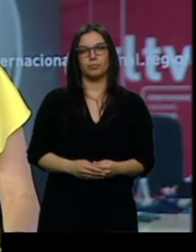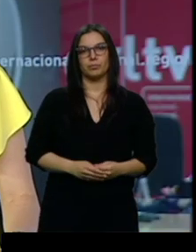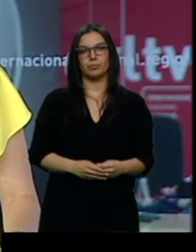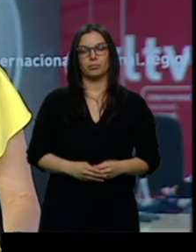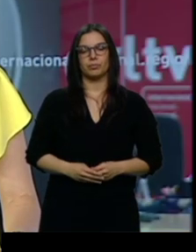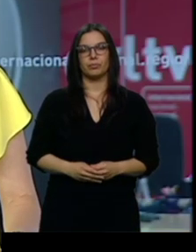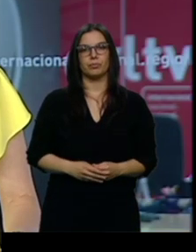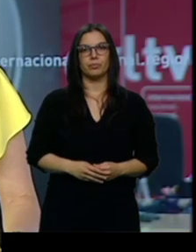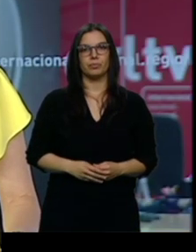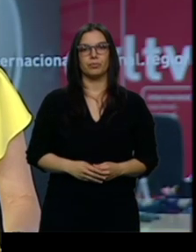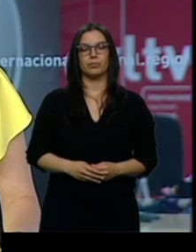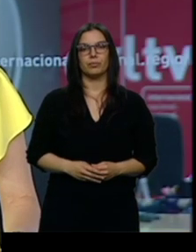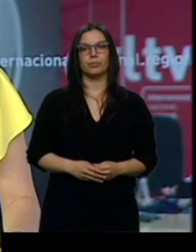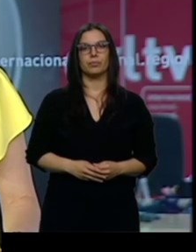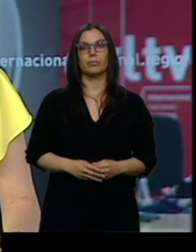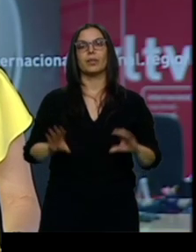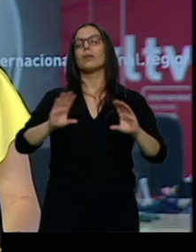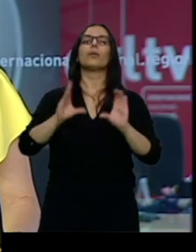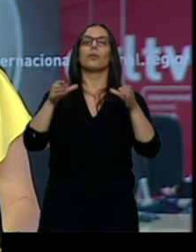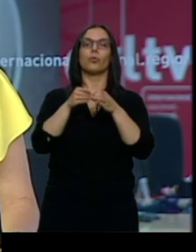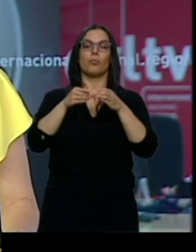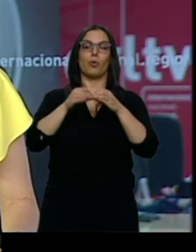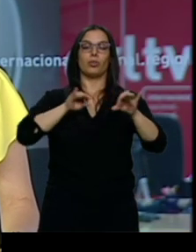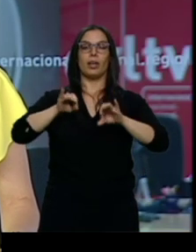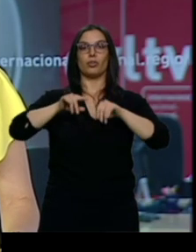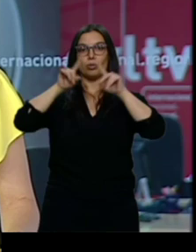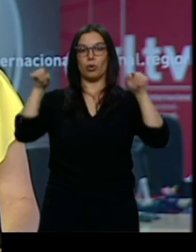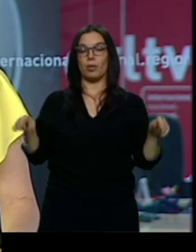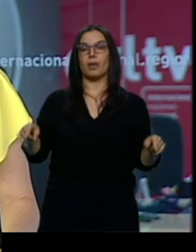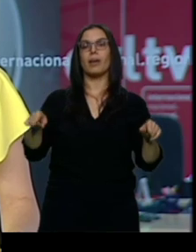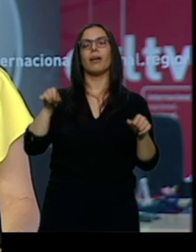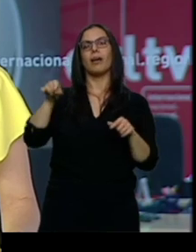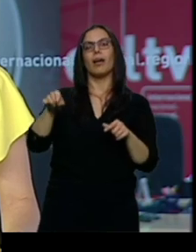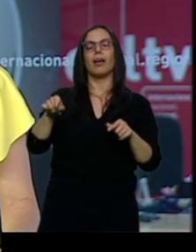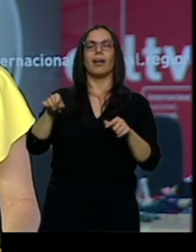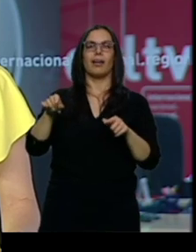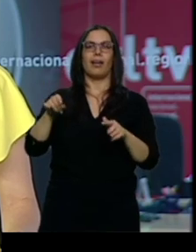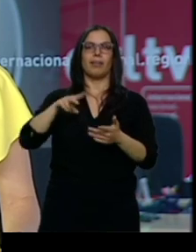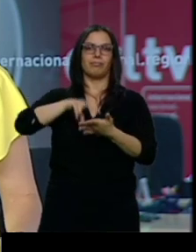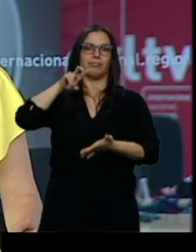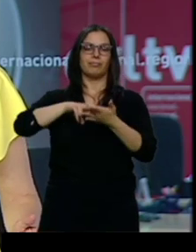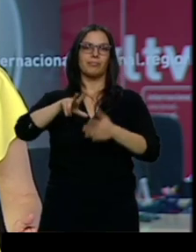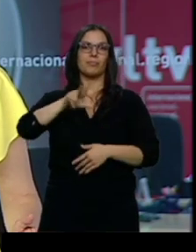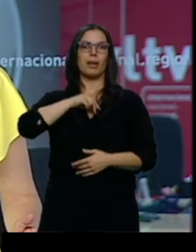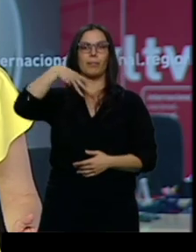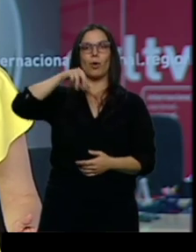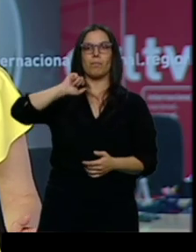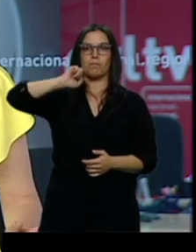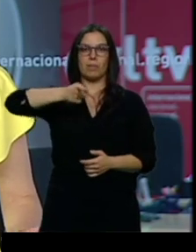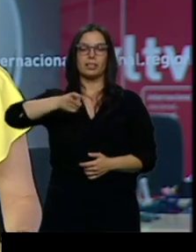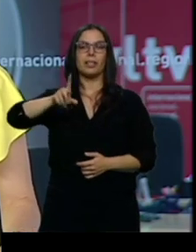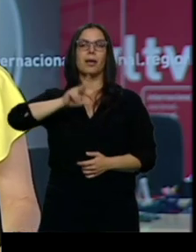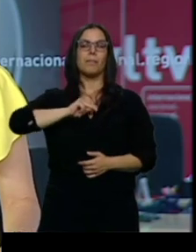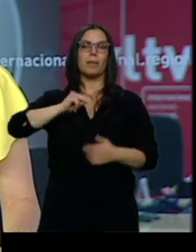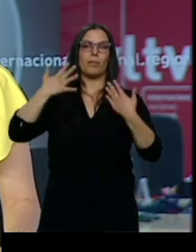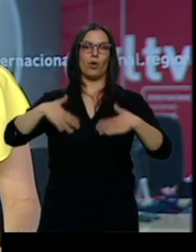La compañía segoviana de teatro Naud Amores sigue celebrando el Premio Max al Mejor Diseño de Vestuario, concedido en la gala del pasado